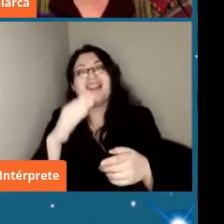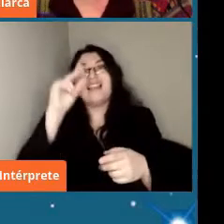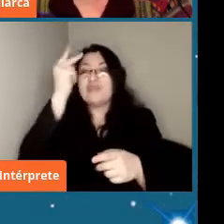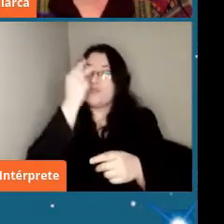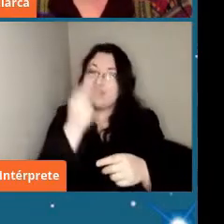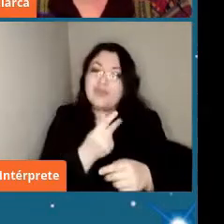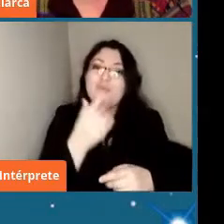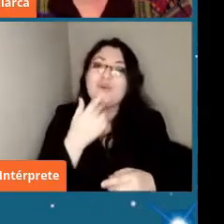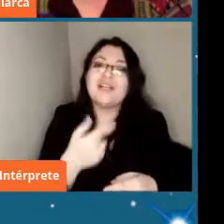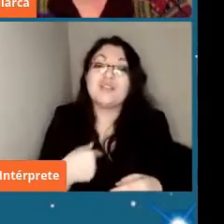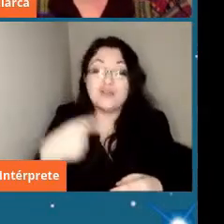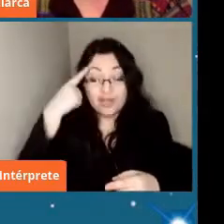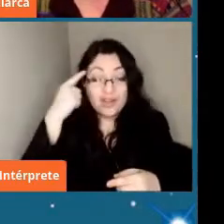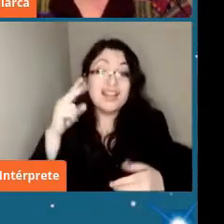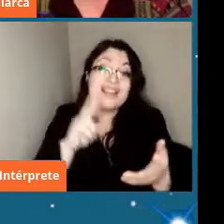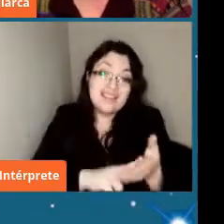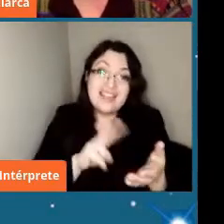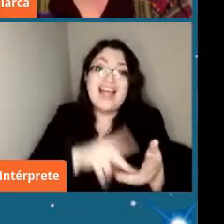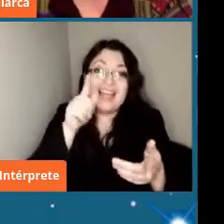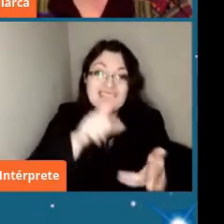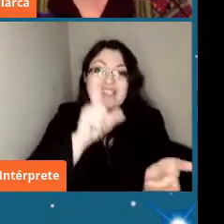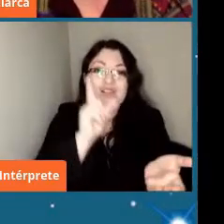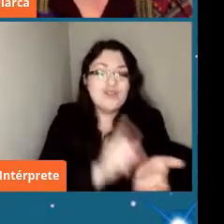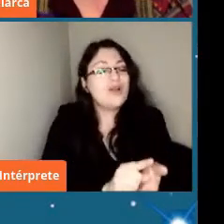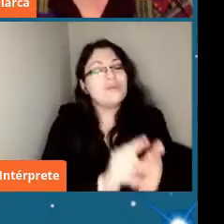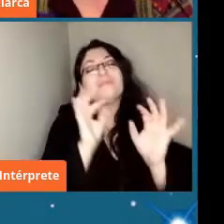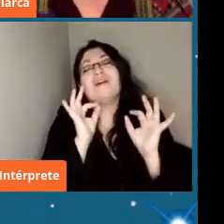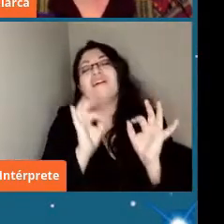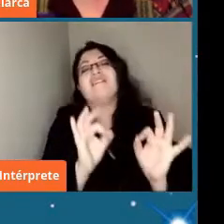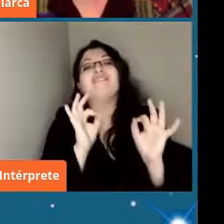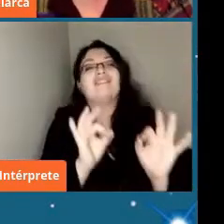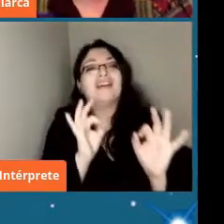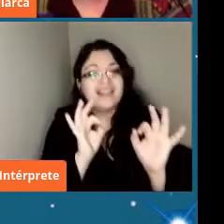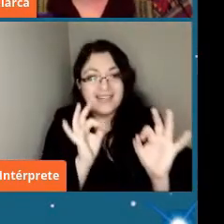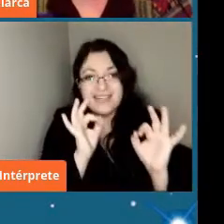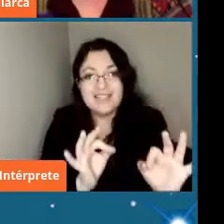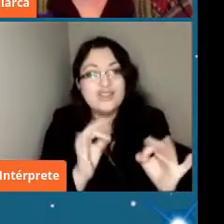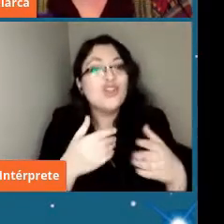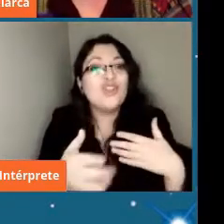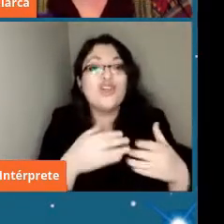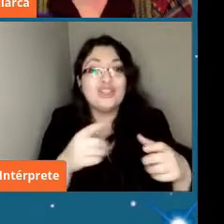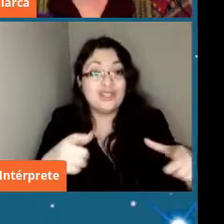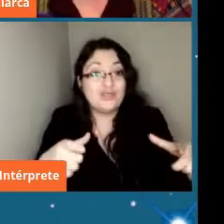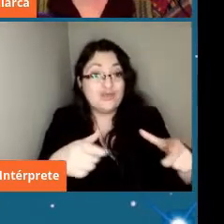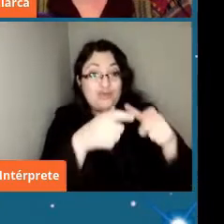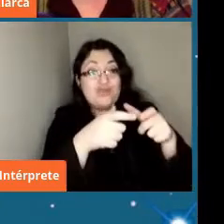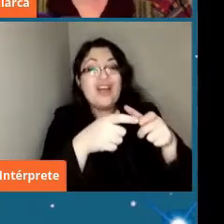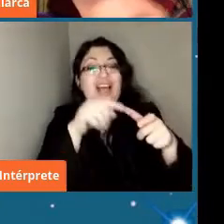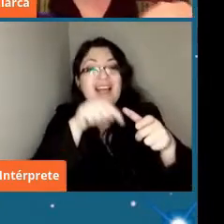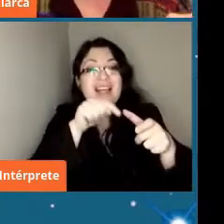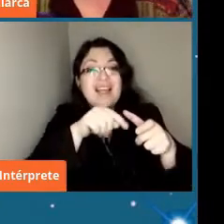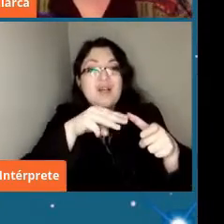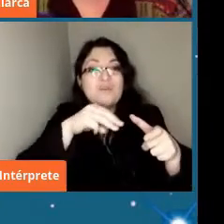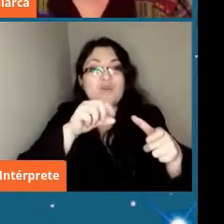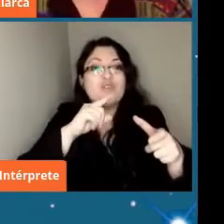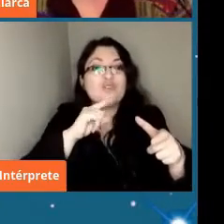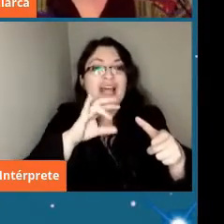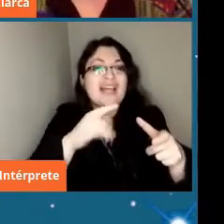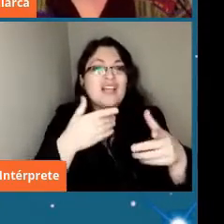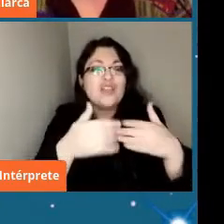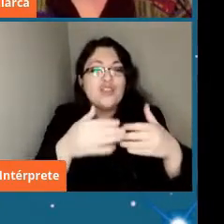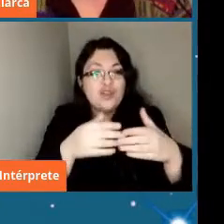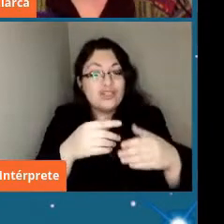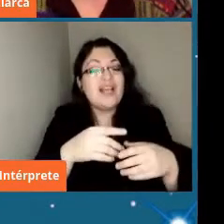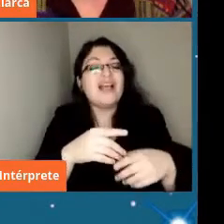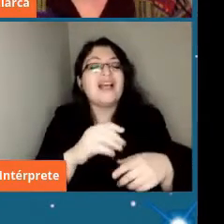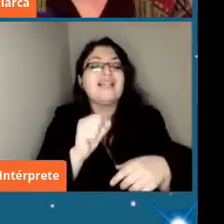que es de verdad el lugar para estar en un día así en el cráter Monturaki que está ubicado al sur del salar de Atacama